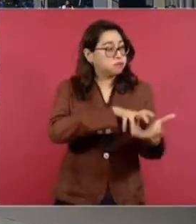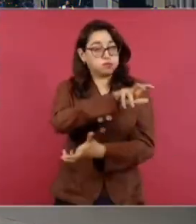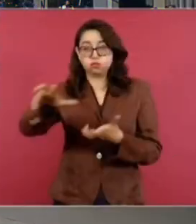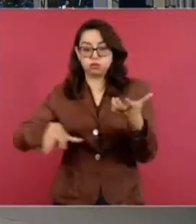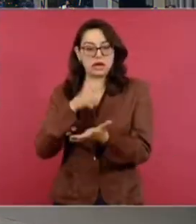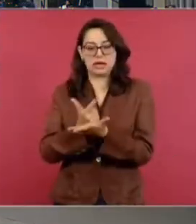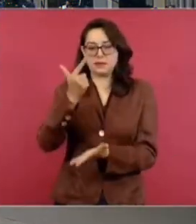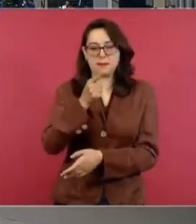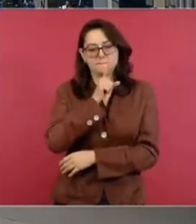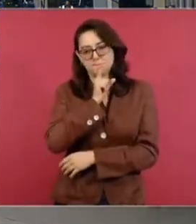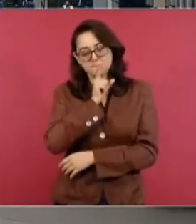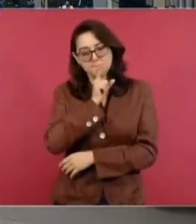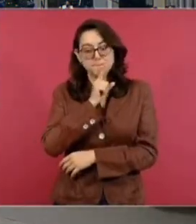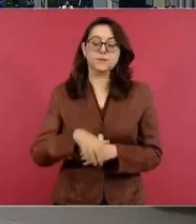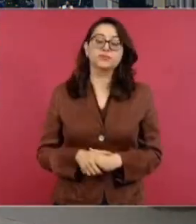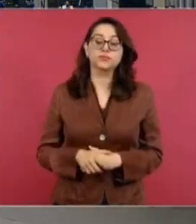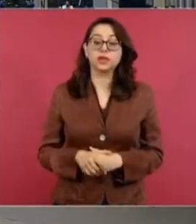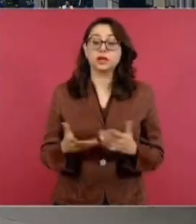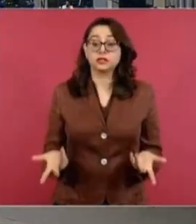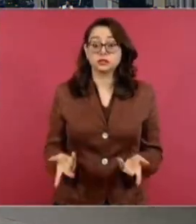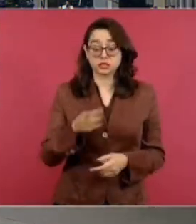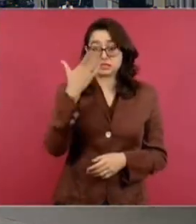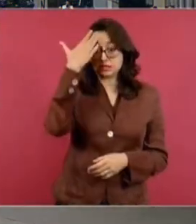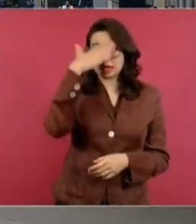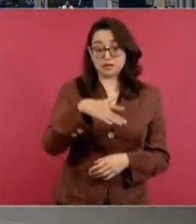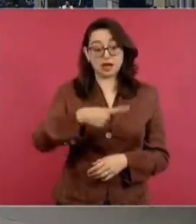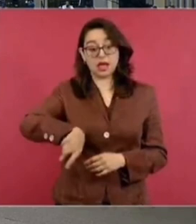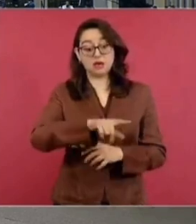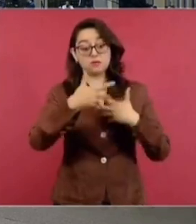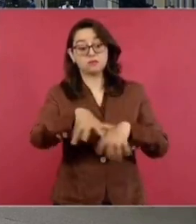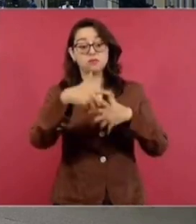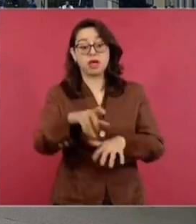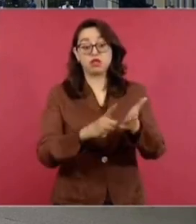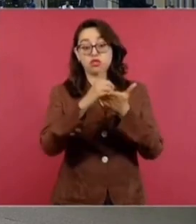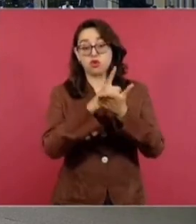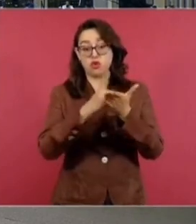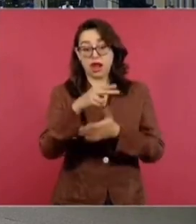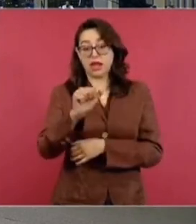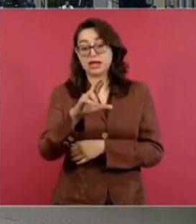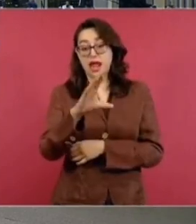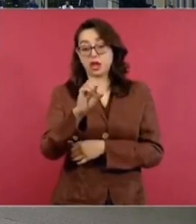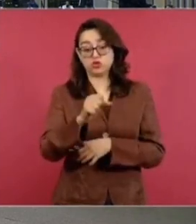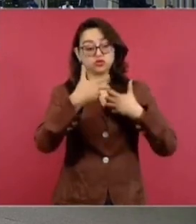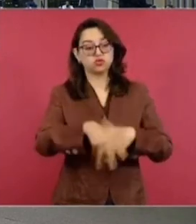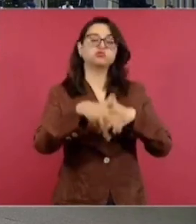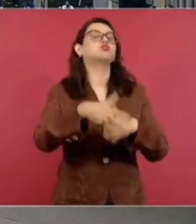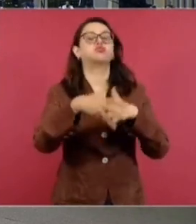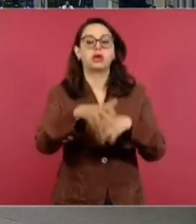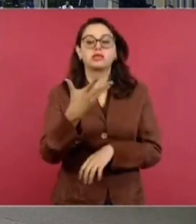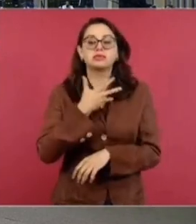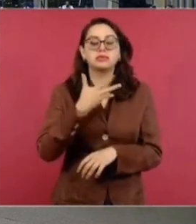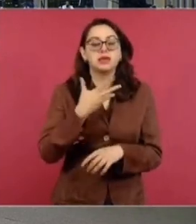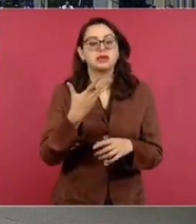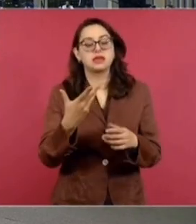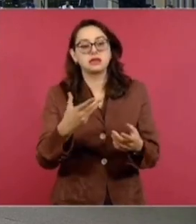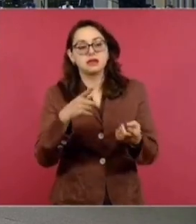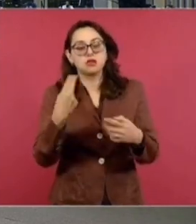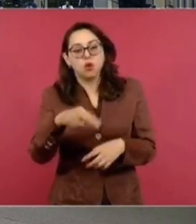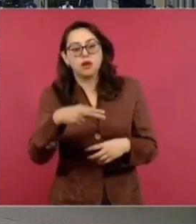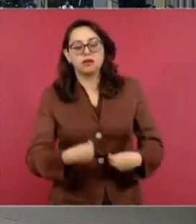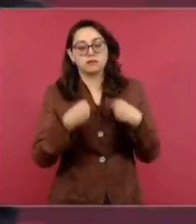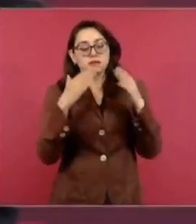¿Se tiene reporte de detenciones de estos presuntos narcotraficantes que desfilaron? Se está haciendo la investigación. Hay bandas en esta región. Y